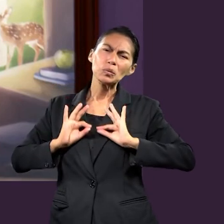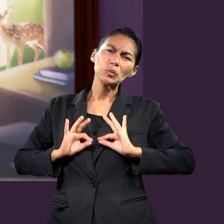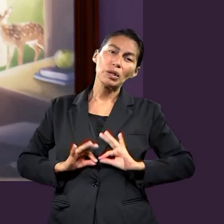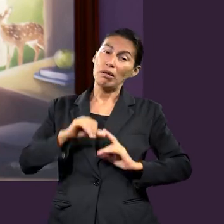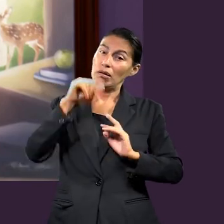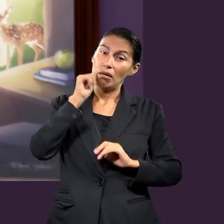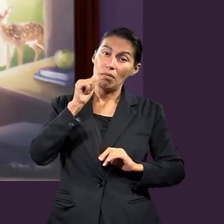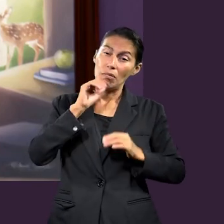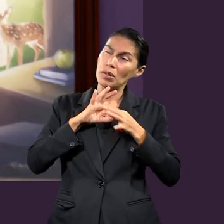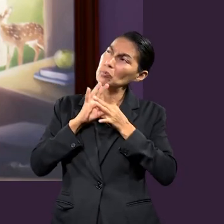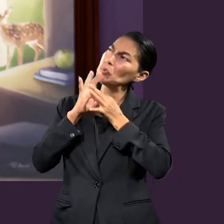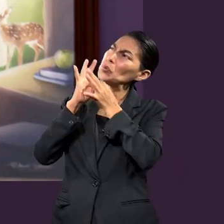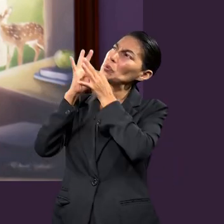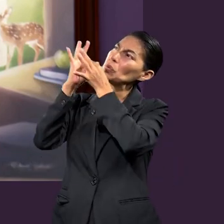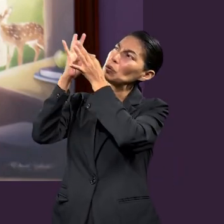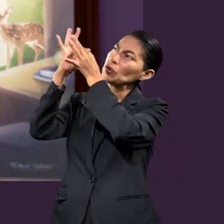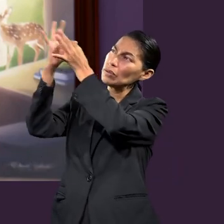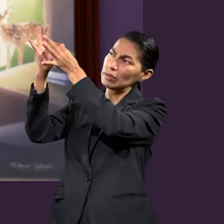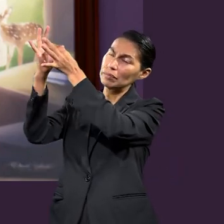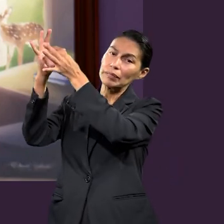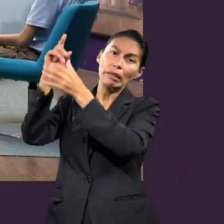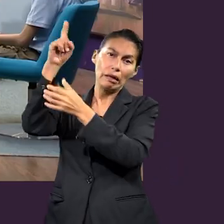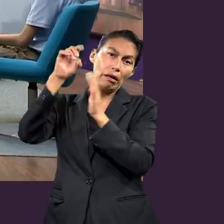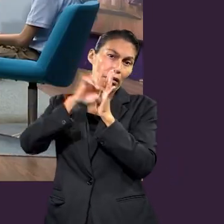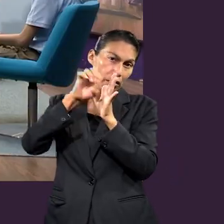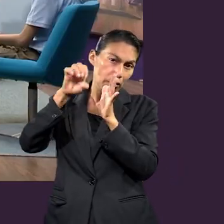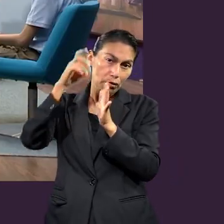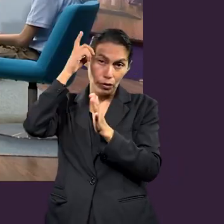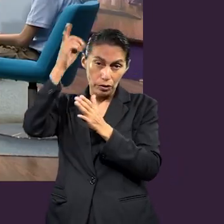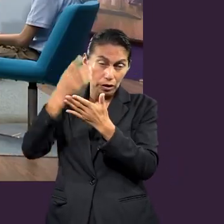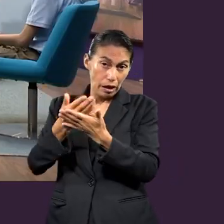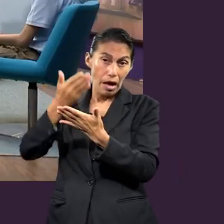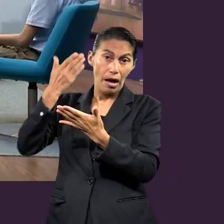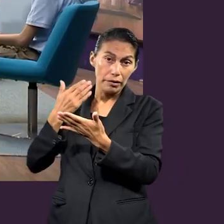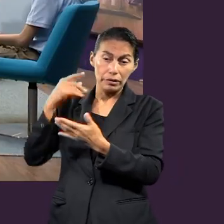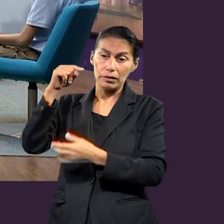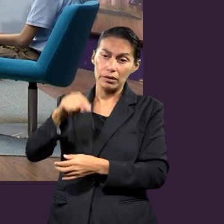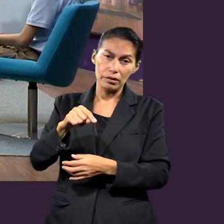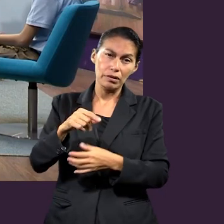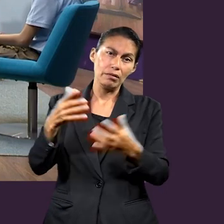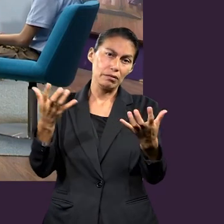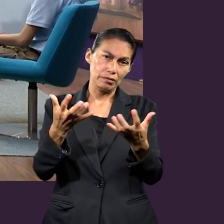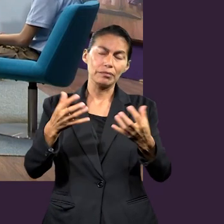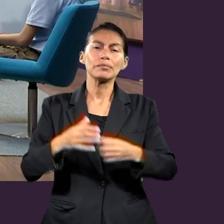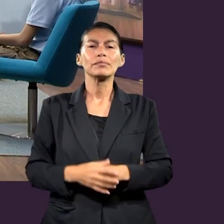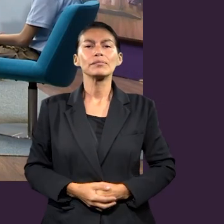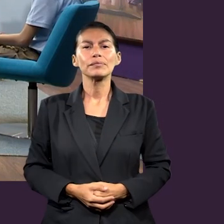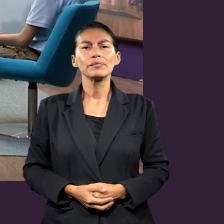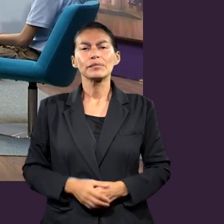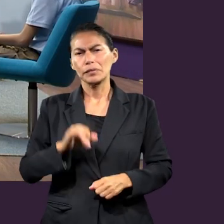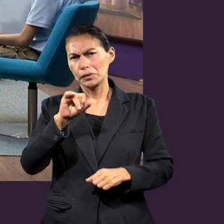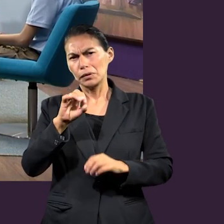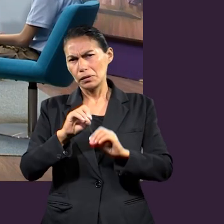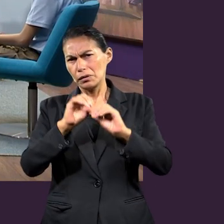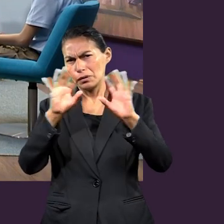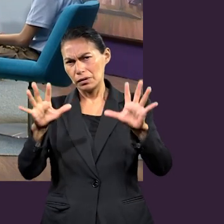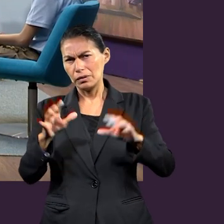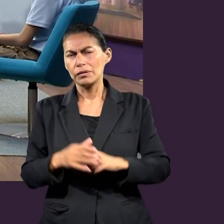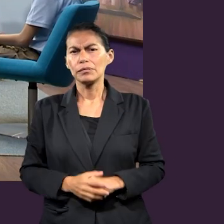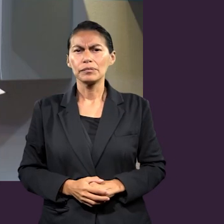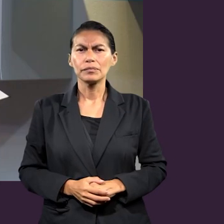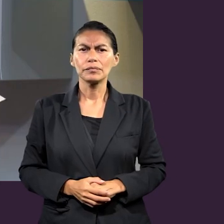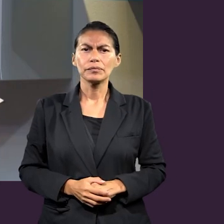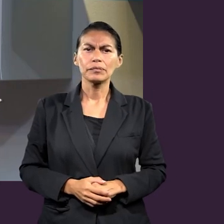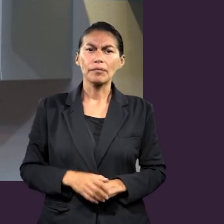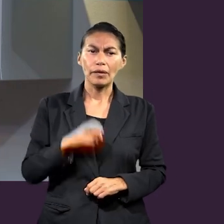crianza, siempre fijando su vista en el Señor, utilizando el ejemplo también que Dios puso cuando vino aquí en la tierra. Claro que sí.